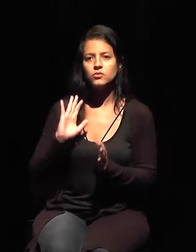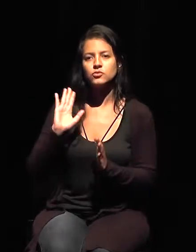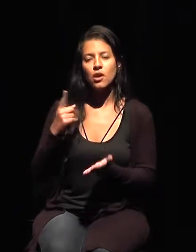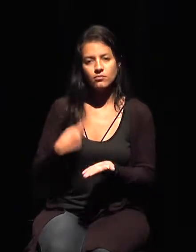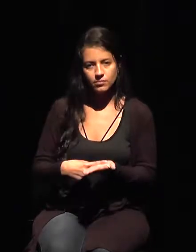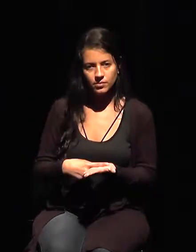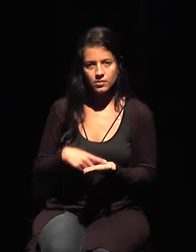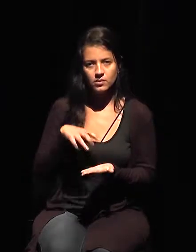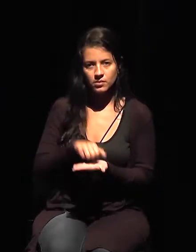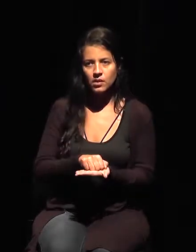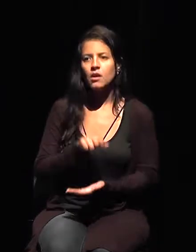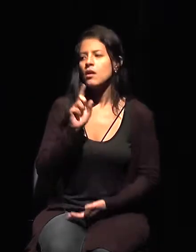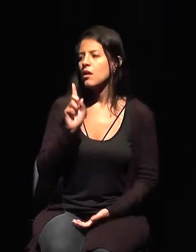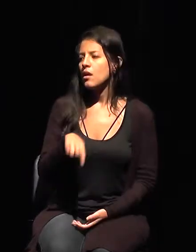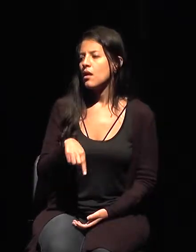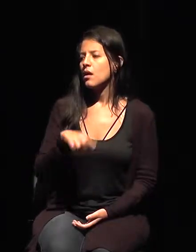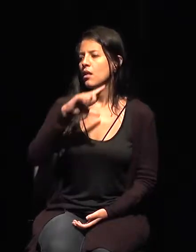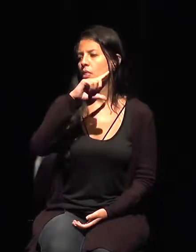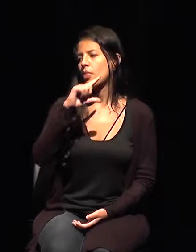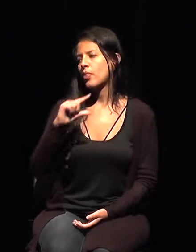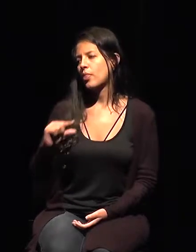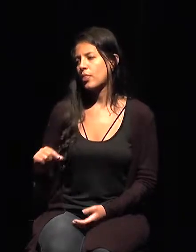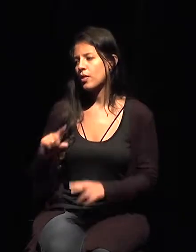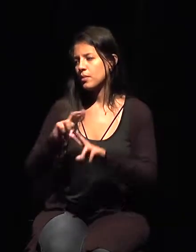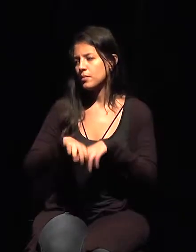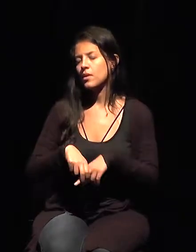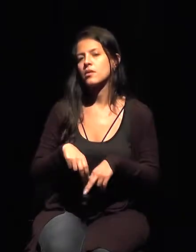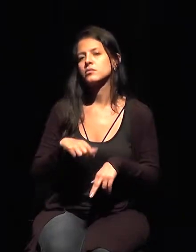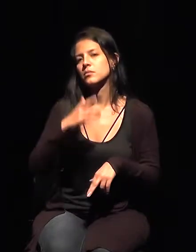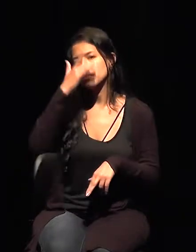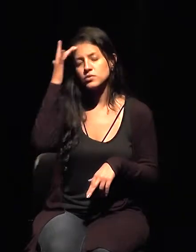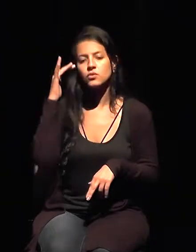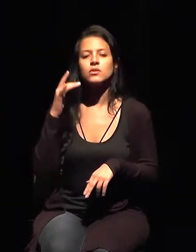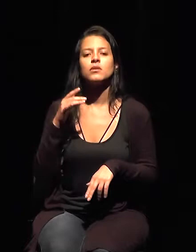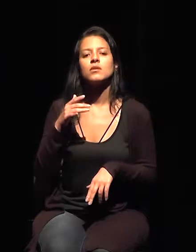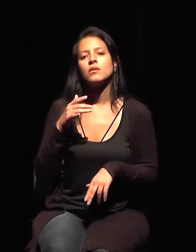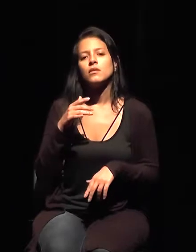hay muchos funcionarios que se están jubilando ahora,